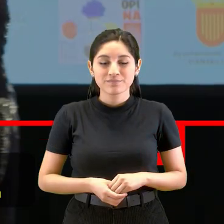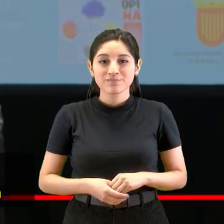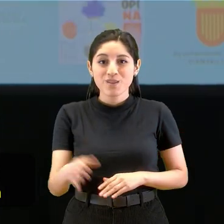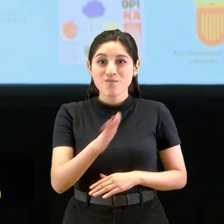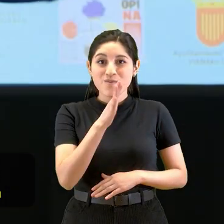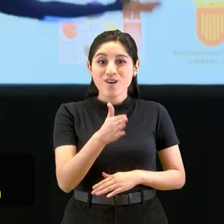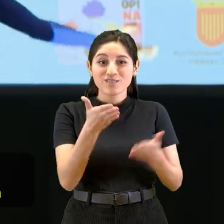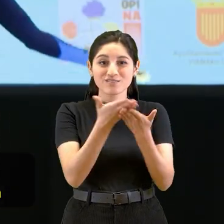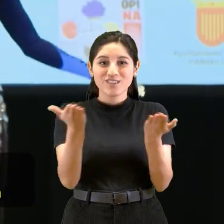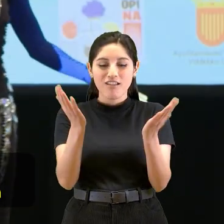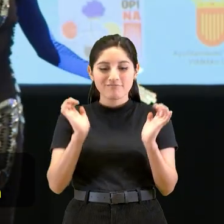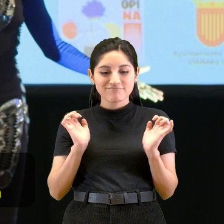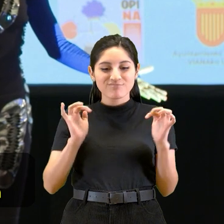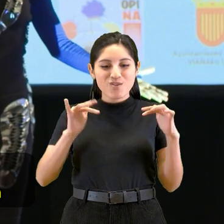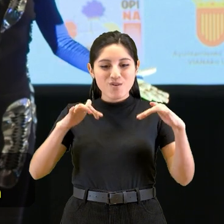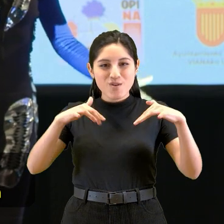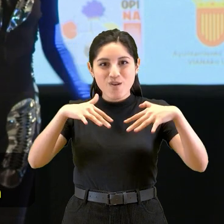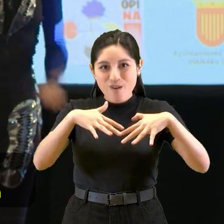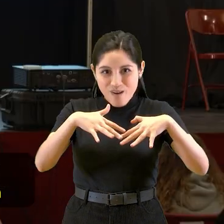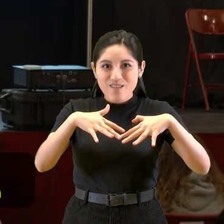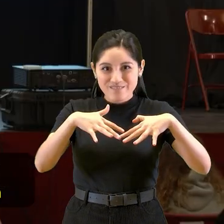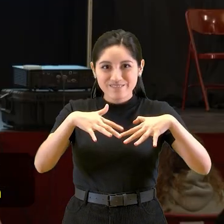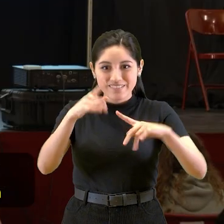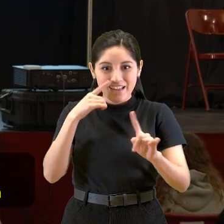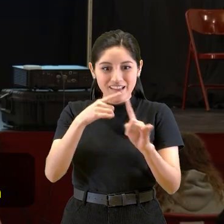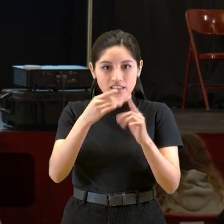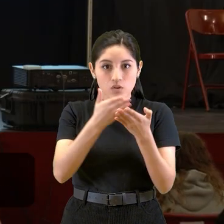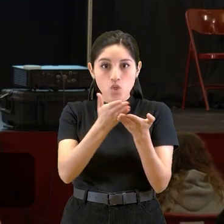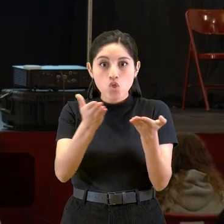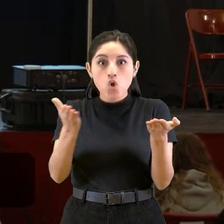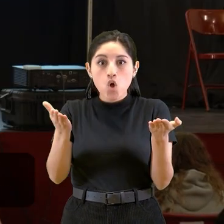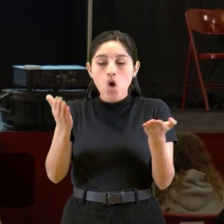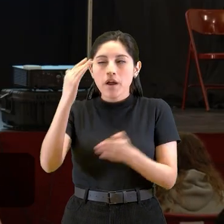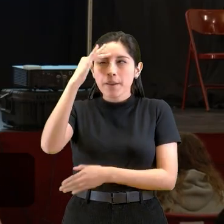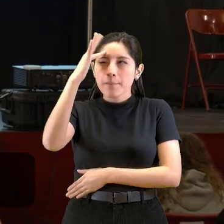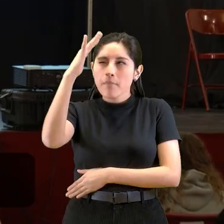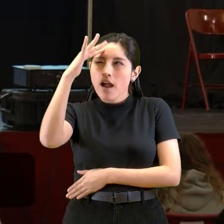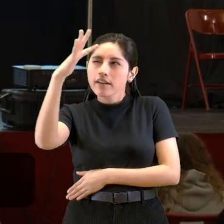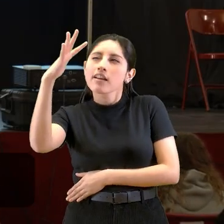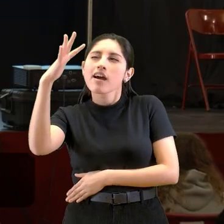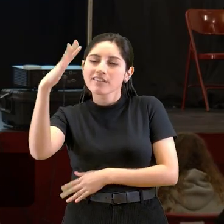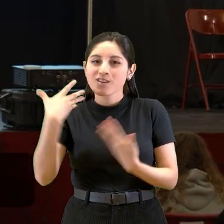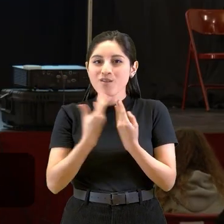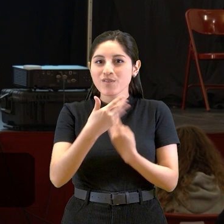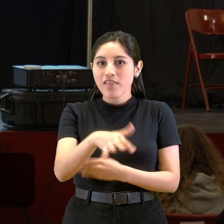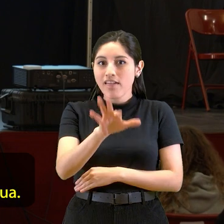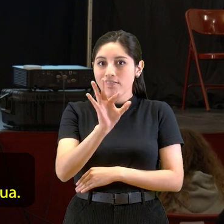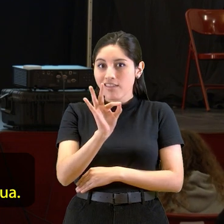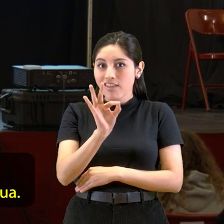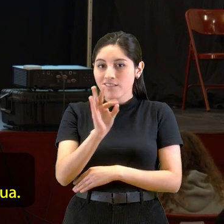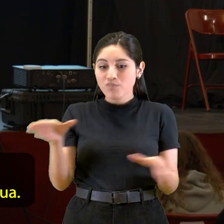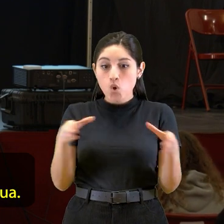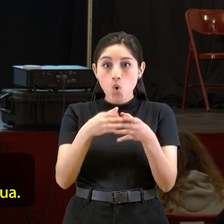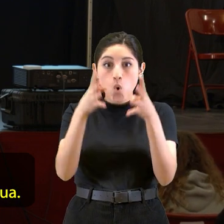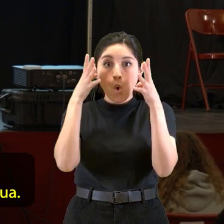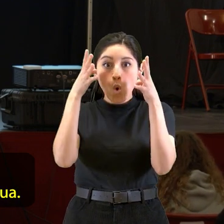Y por eso estamos hoy aquí, para que entre todas y todos imaginamos y decidamos juntas cómo